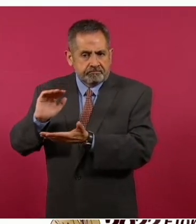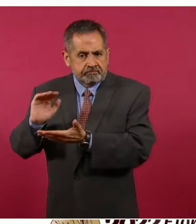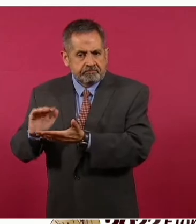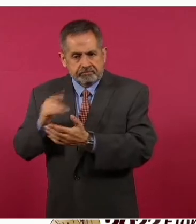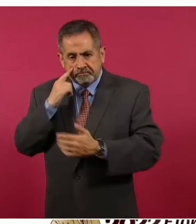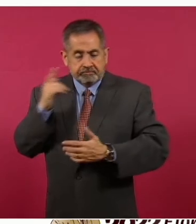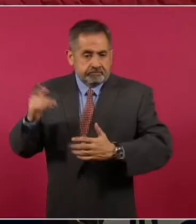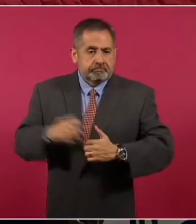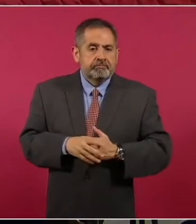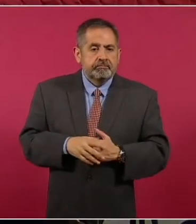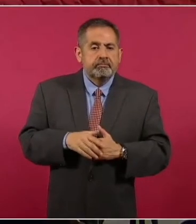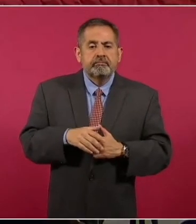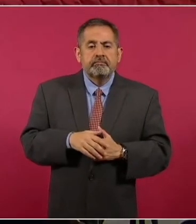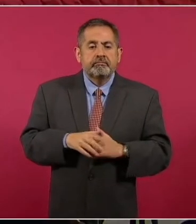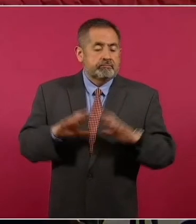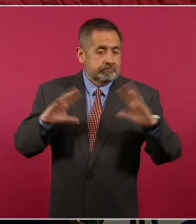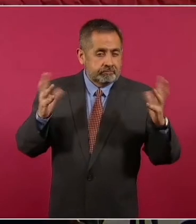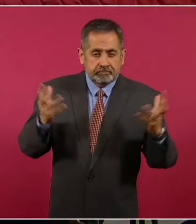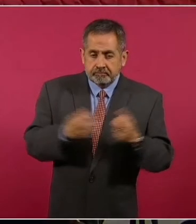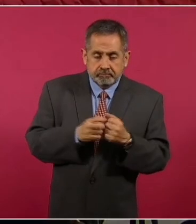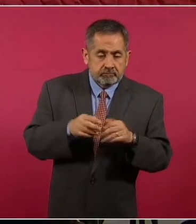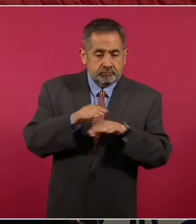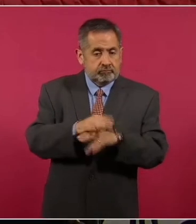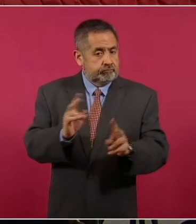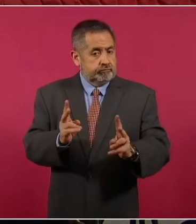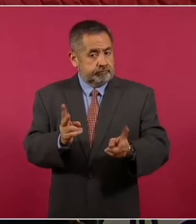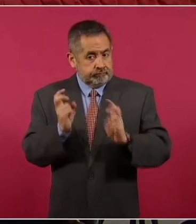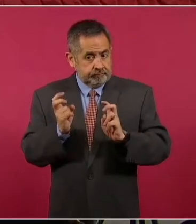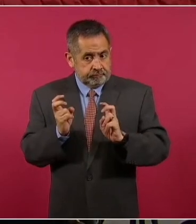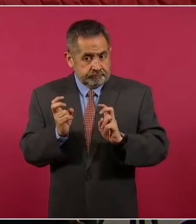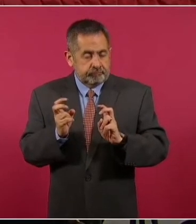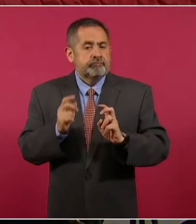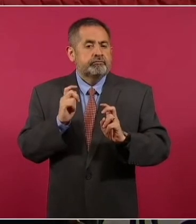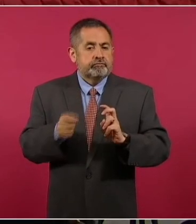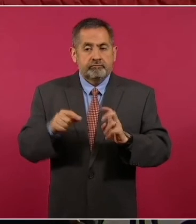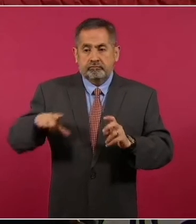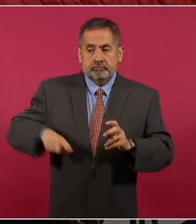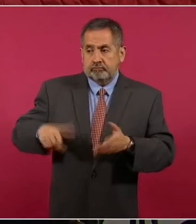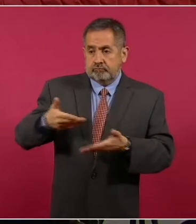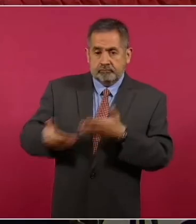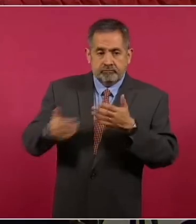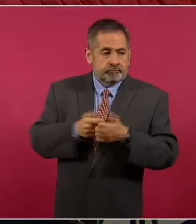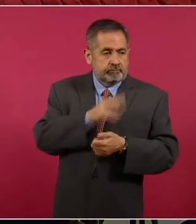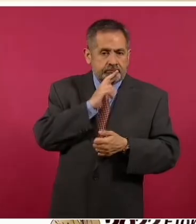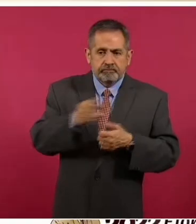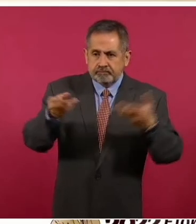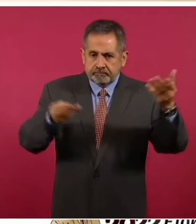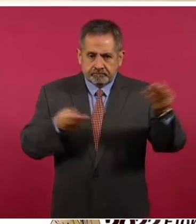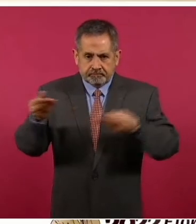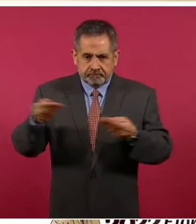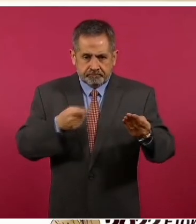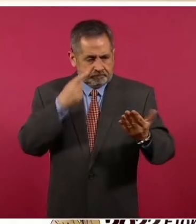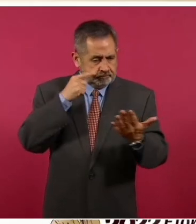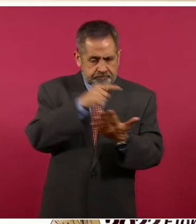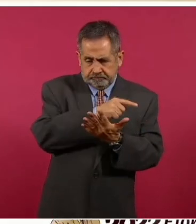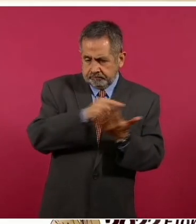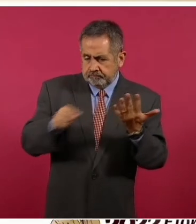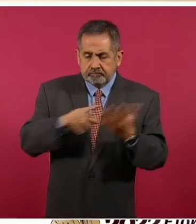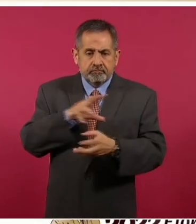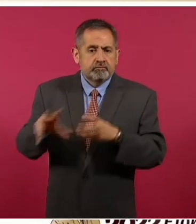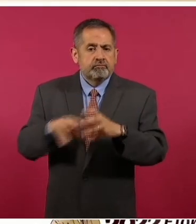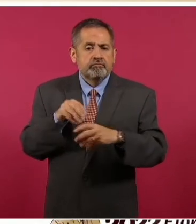el robo total ha bajado durante este gobierno, según el reporte de las fiscalías estatales,